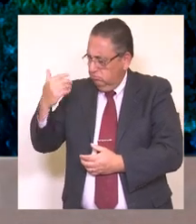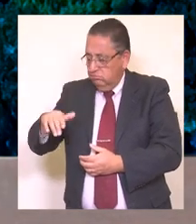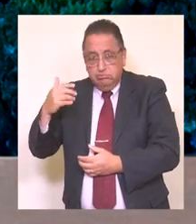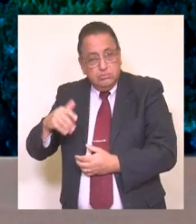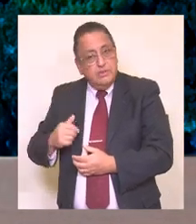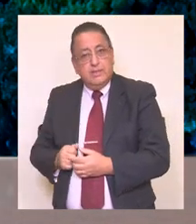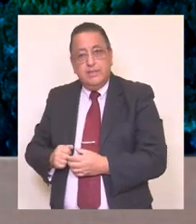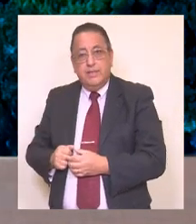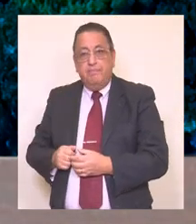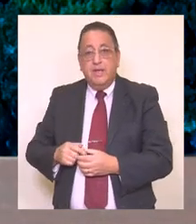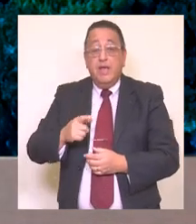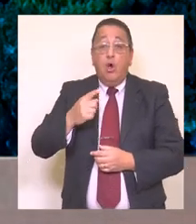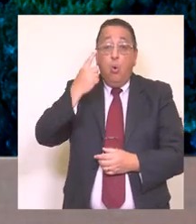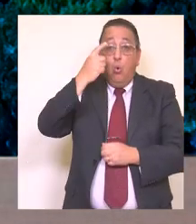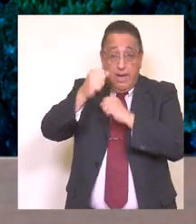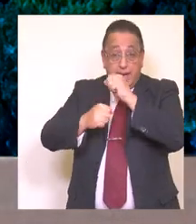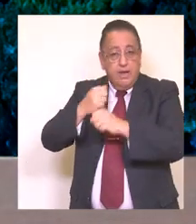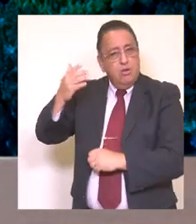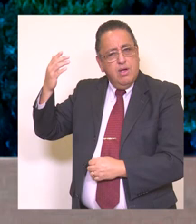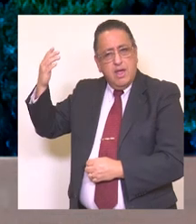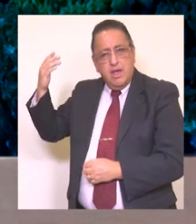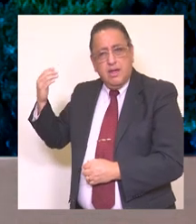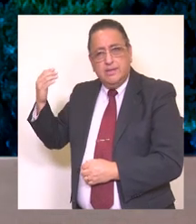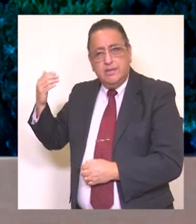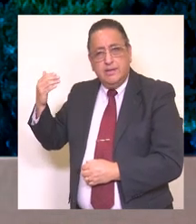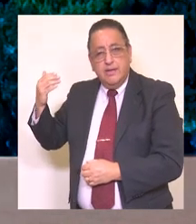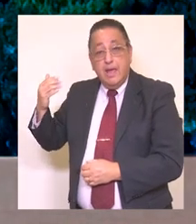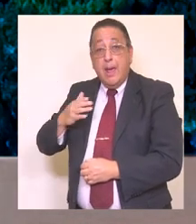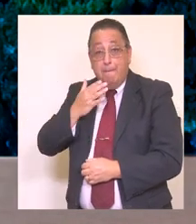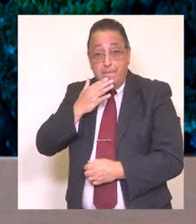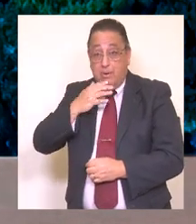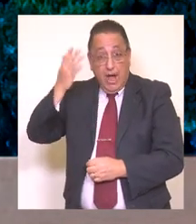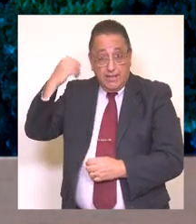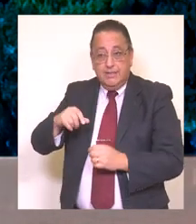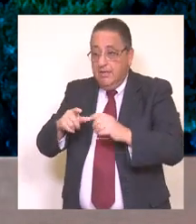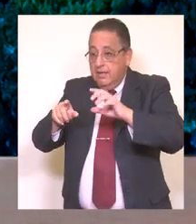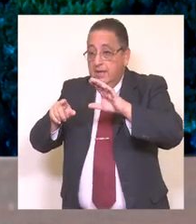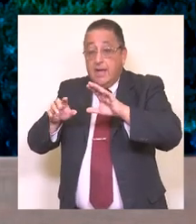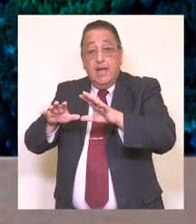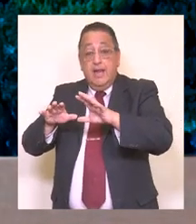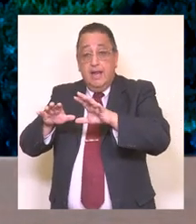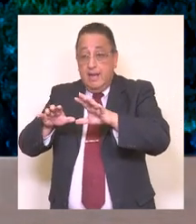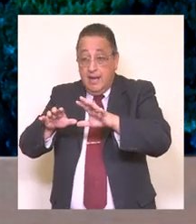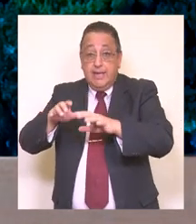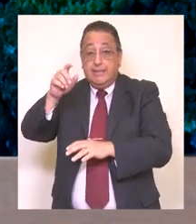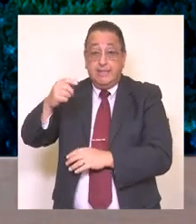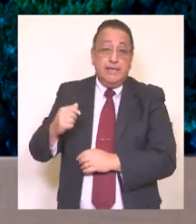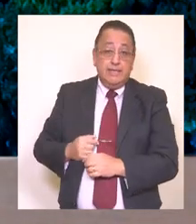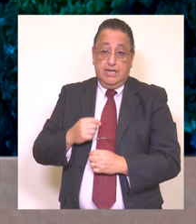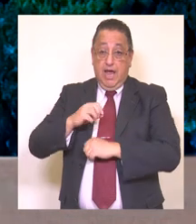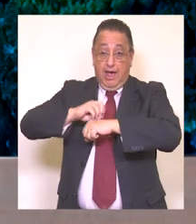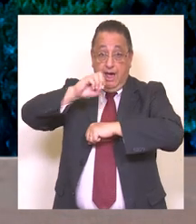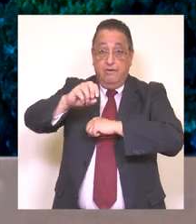tuvimos la visita del Director Nacional de Vialidad, desde ese entonces don Mario Anguita, quien se comprometió a desarrollar